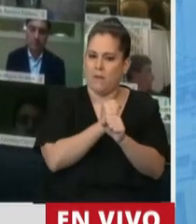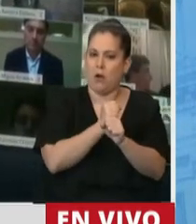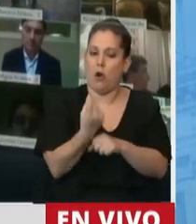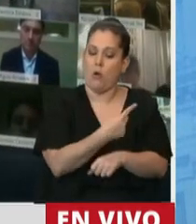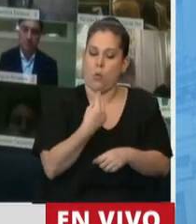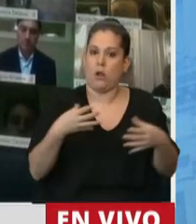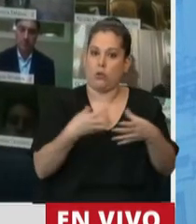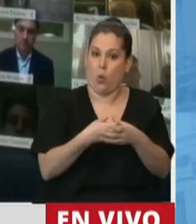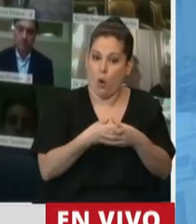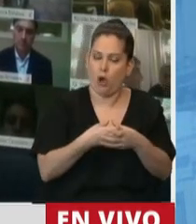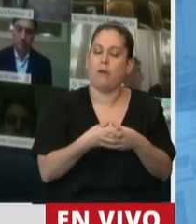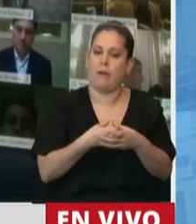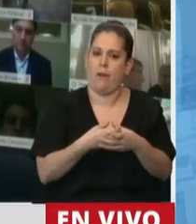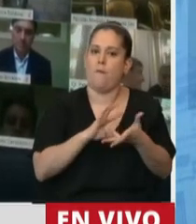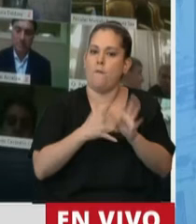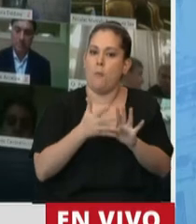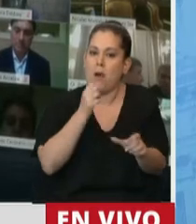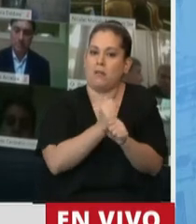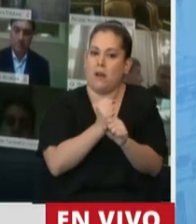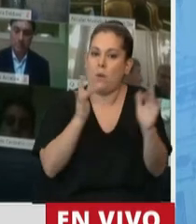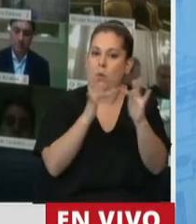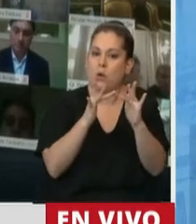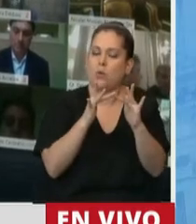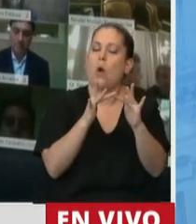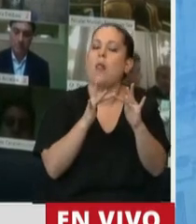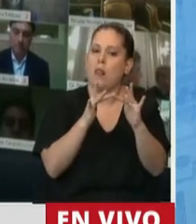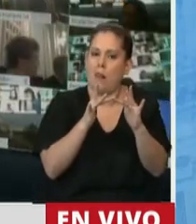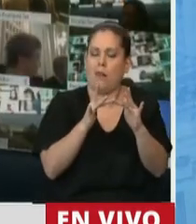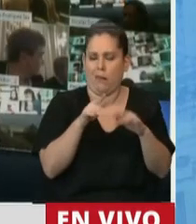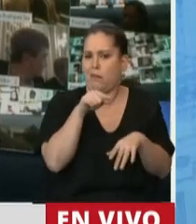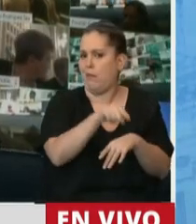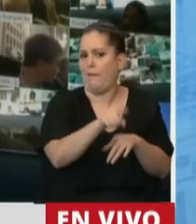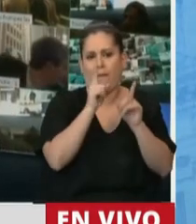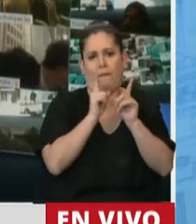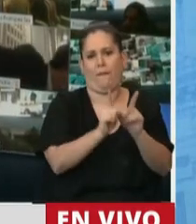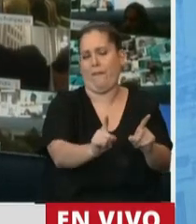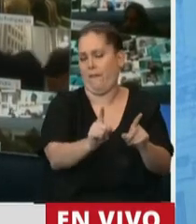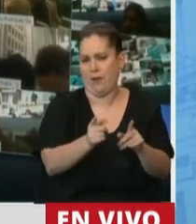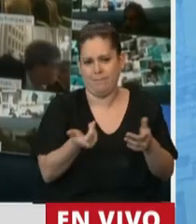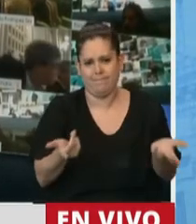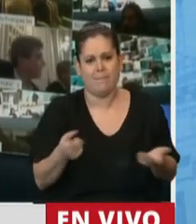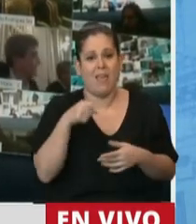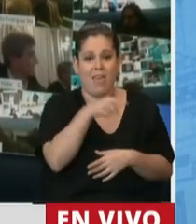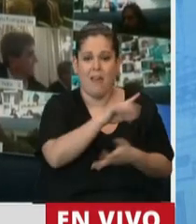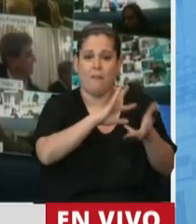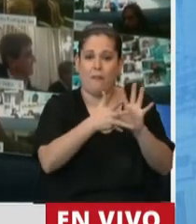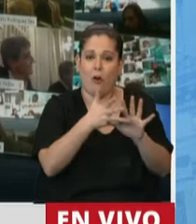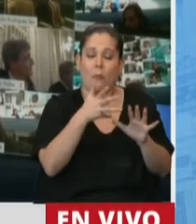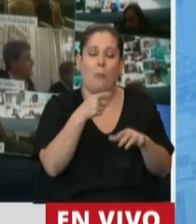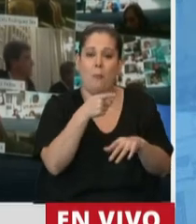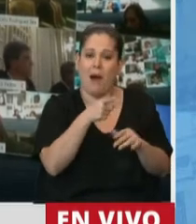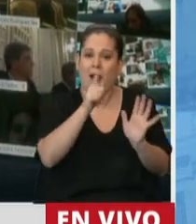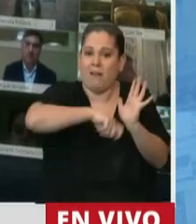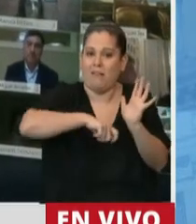para nuestro interbloque, es una modalidad contractual que no solo ha venido para quedarse, dice, sino que es una modalidad contractual que,